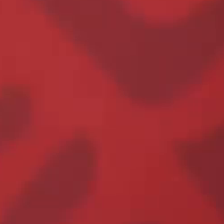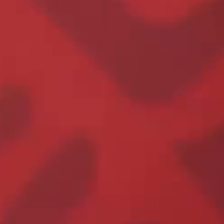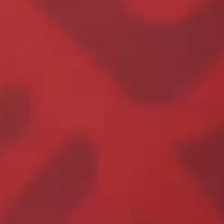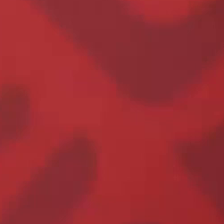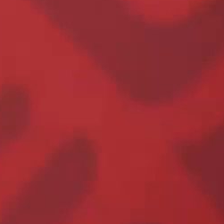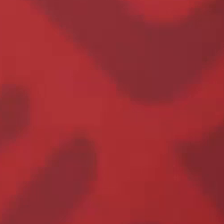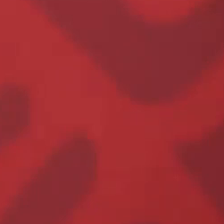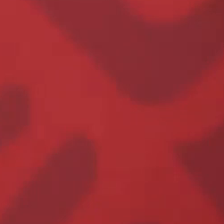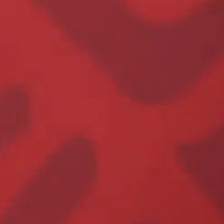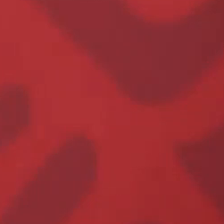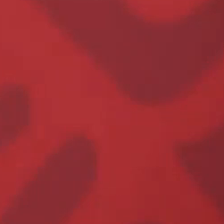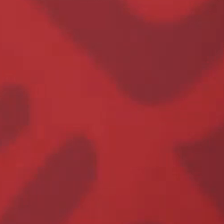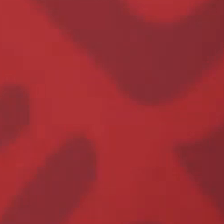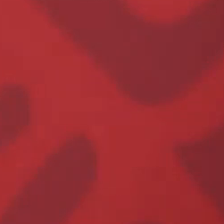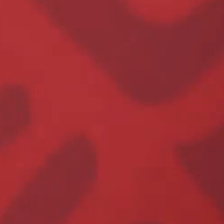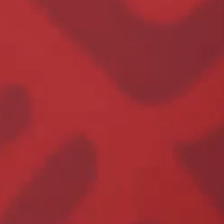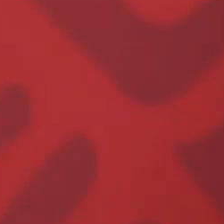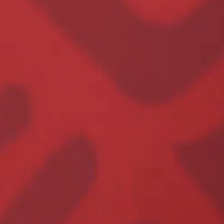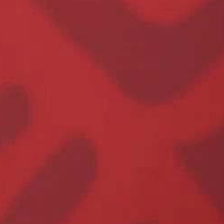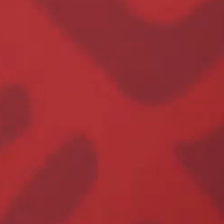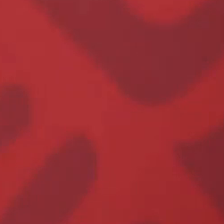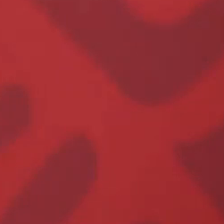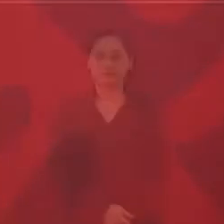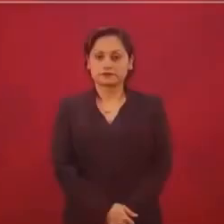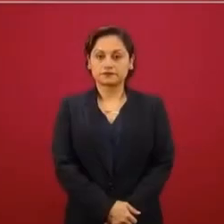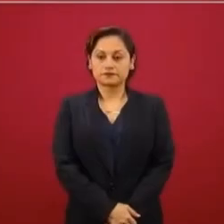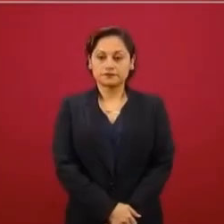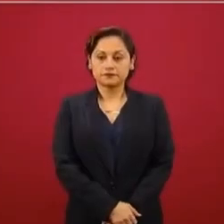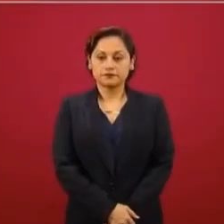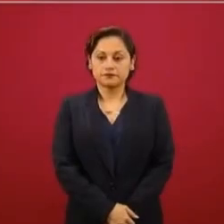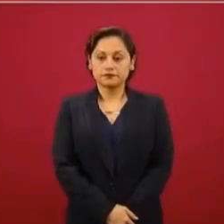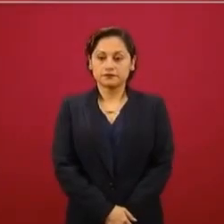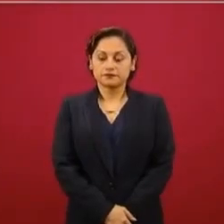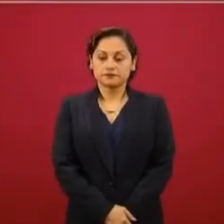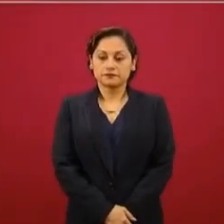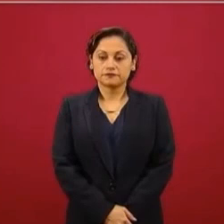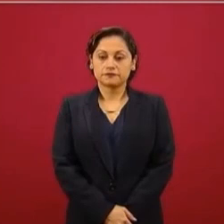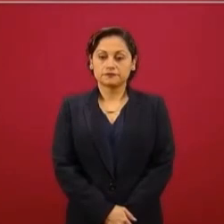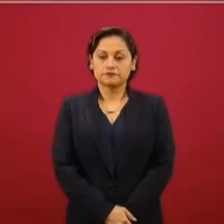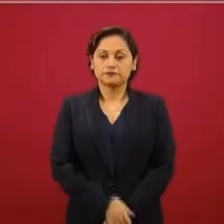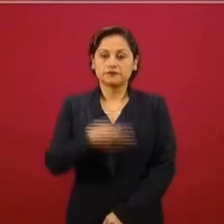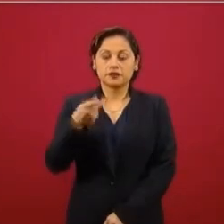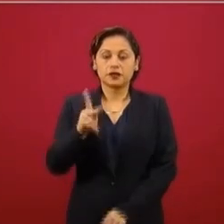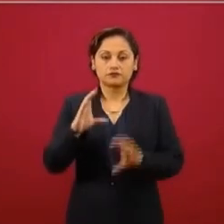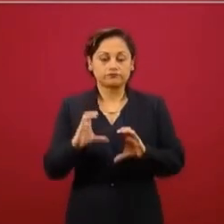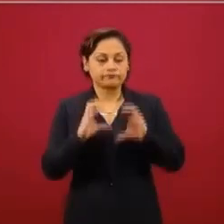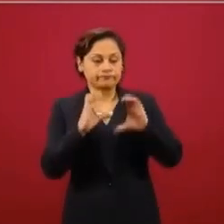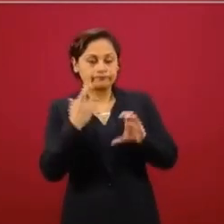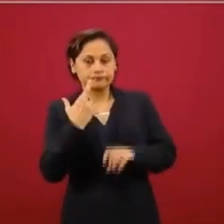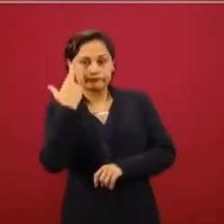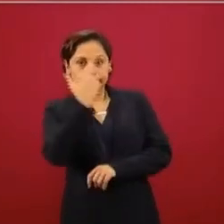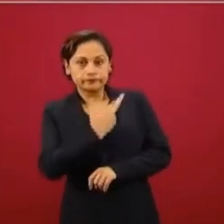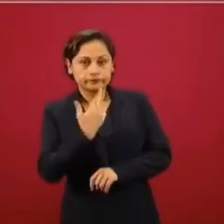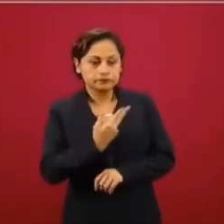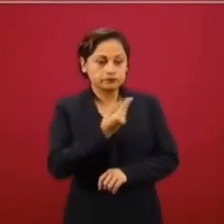que sean los que se requieren. También… Son